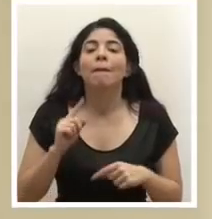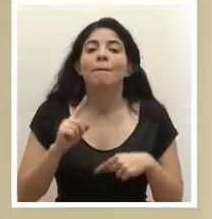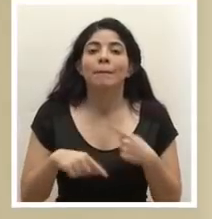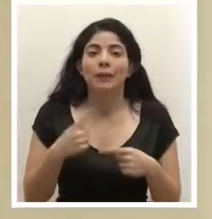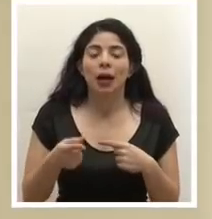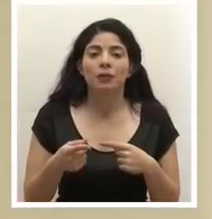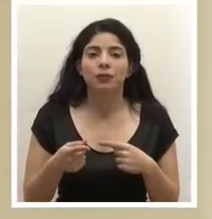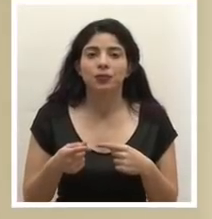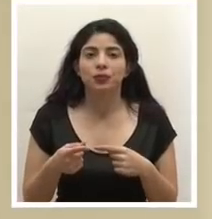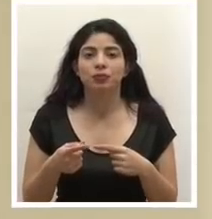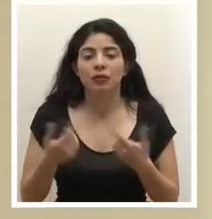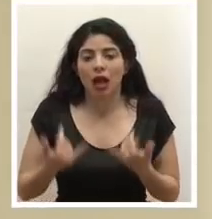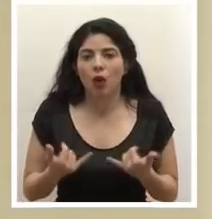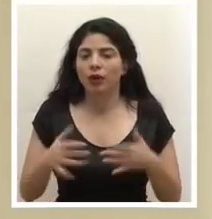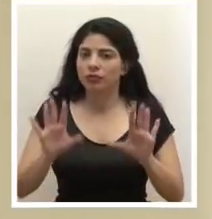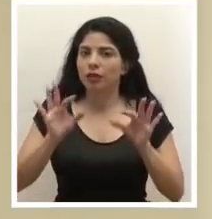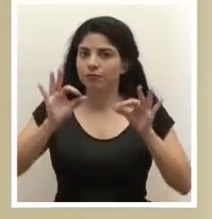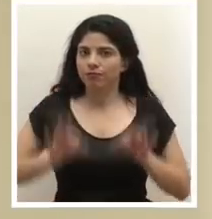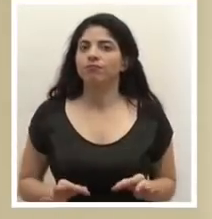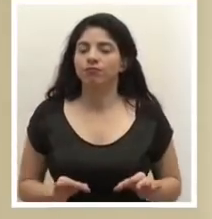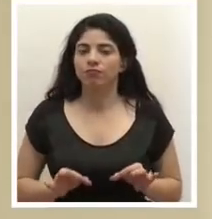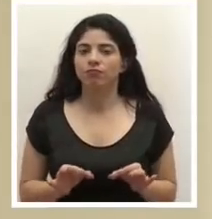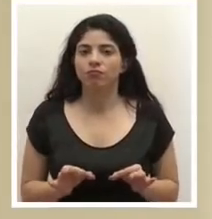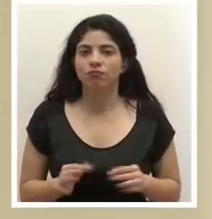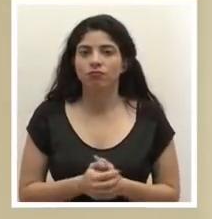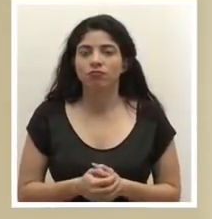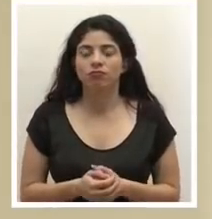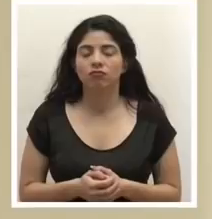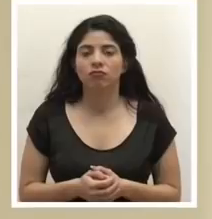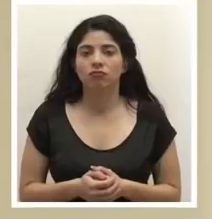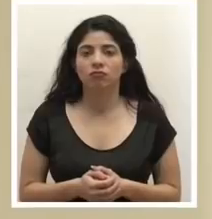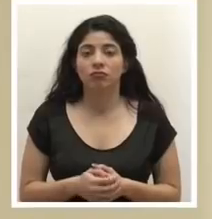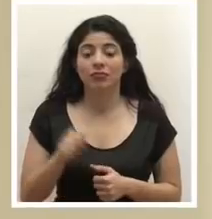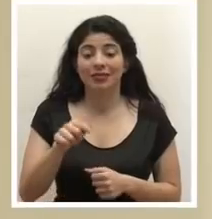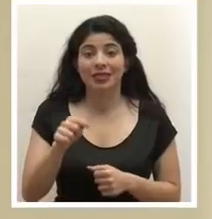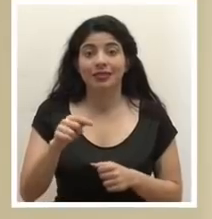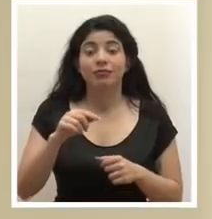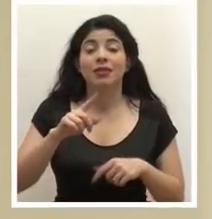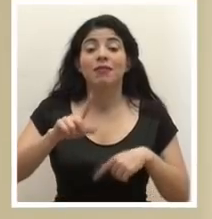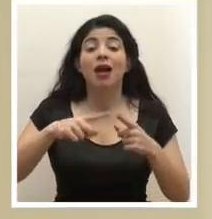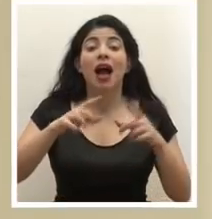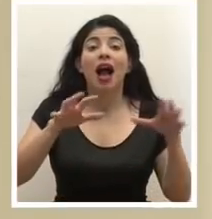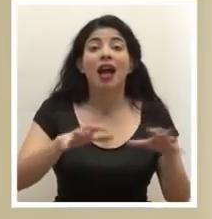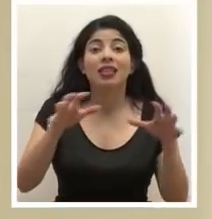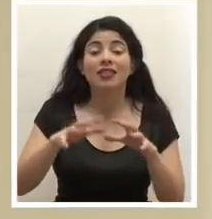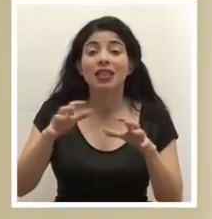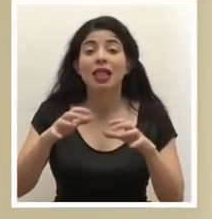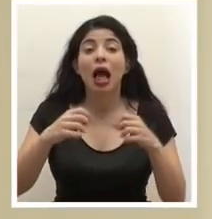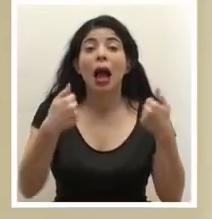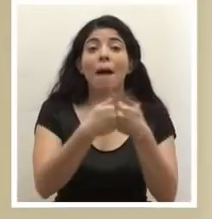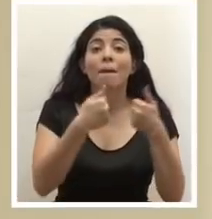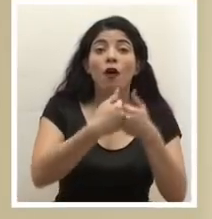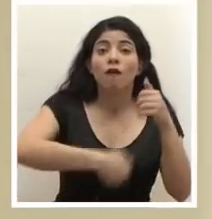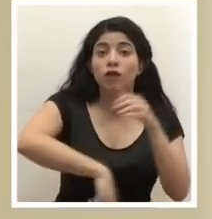Vamos, se toma la decisión de que se posterga, se suspenden las actividades de los campeonatos de